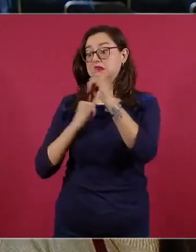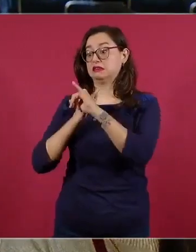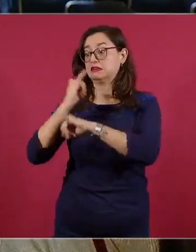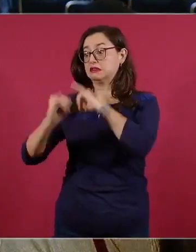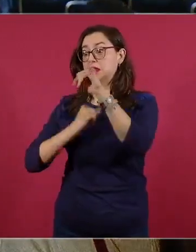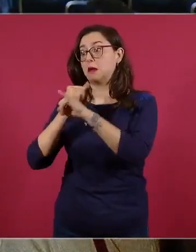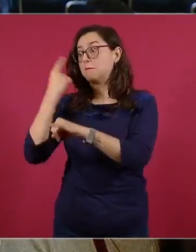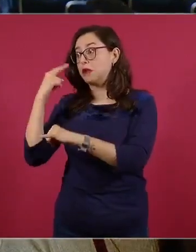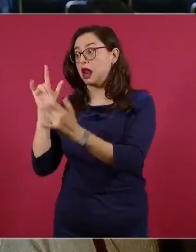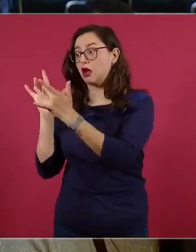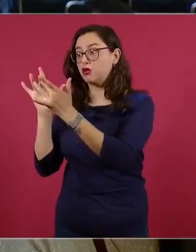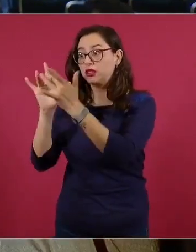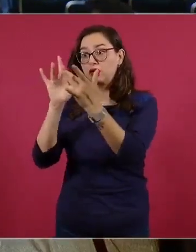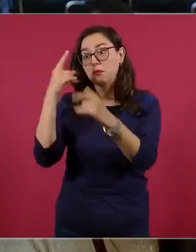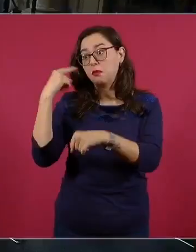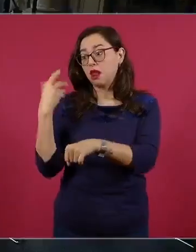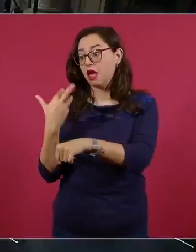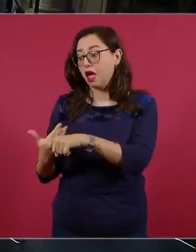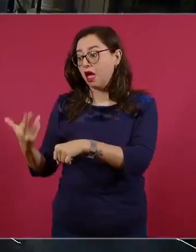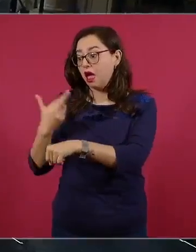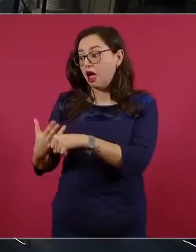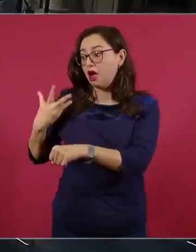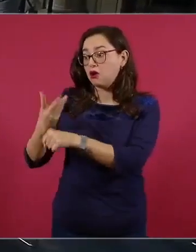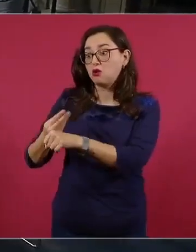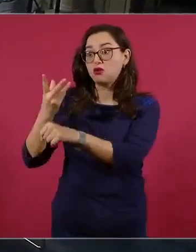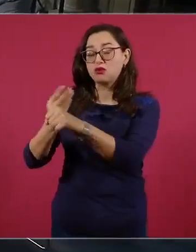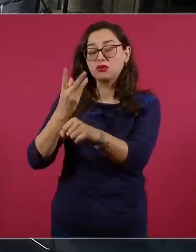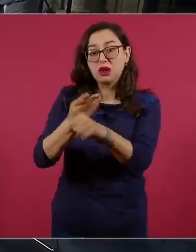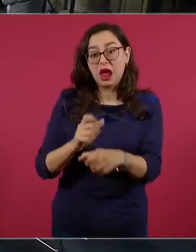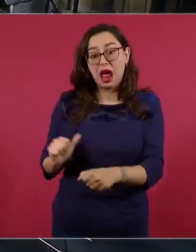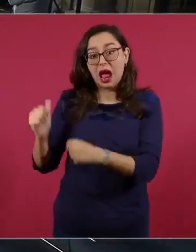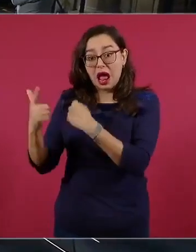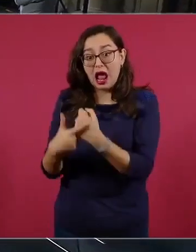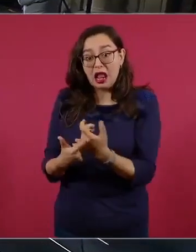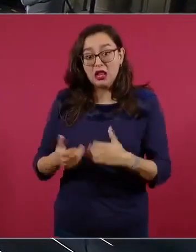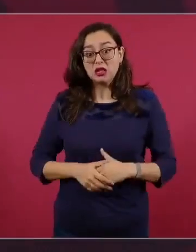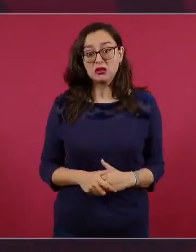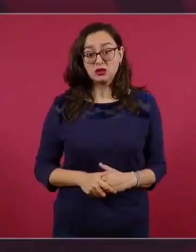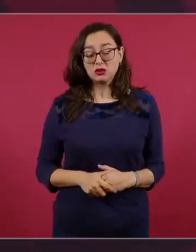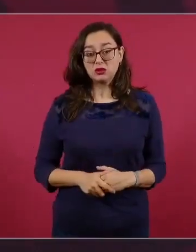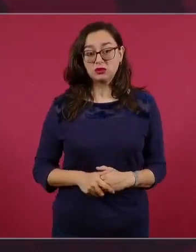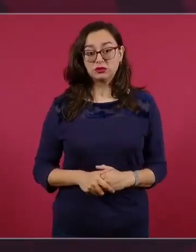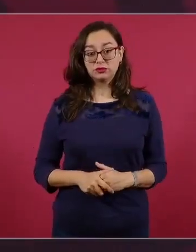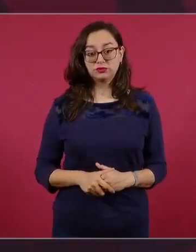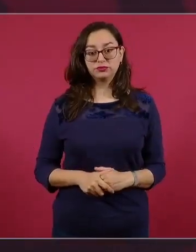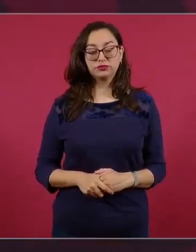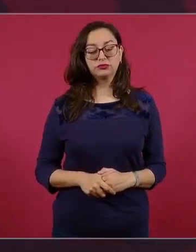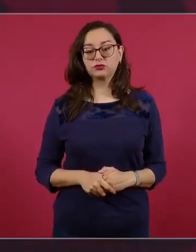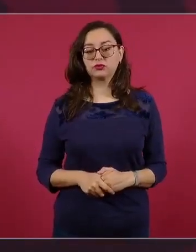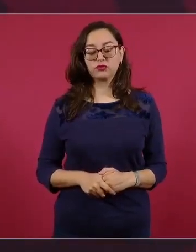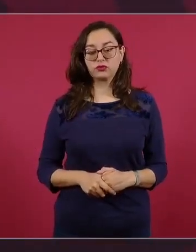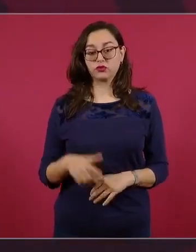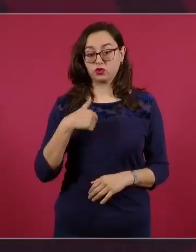para que se reformen estas instituciones. Bueno, yo me retiro por completo.